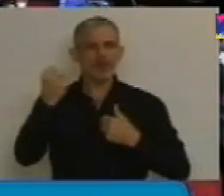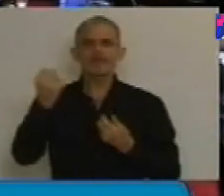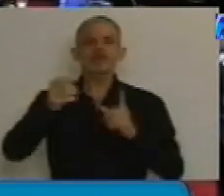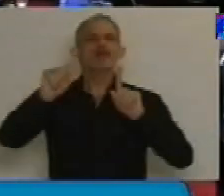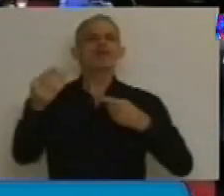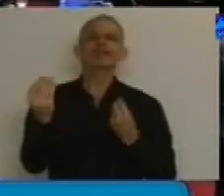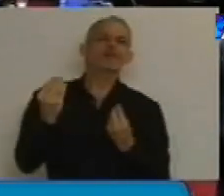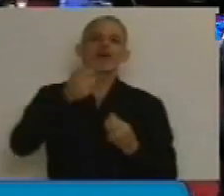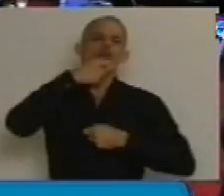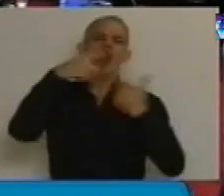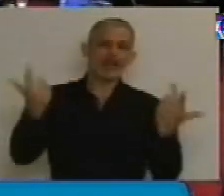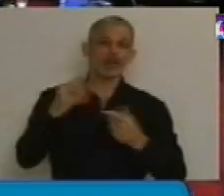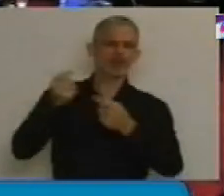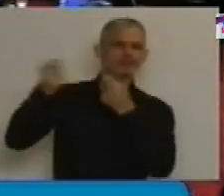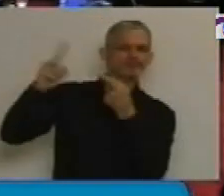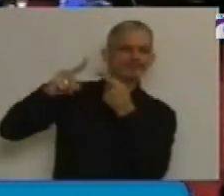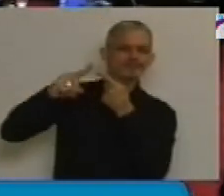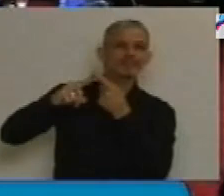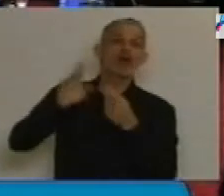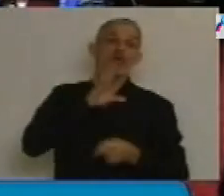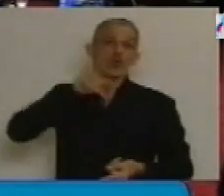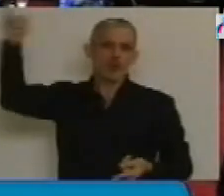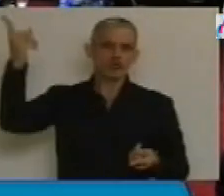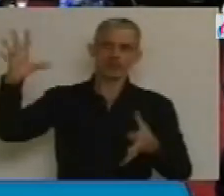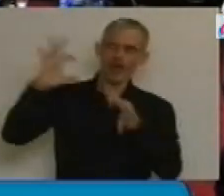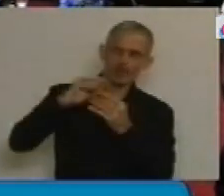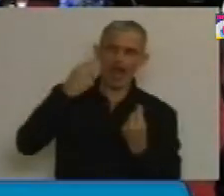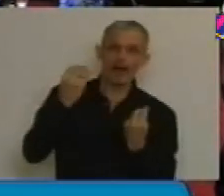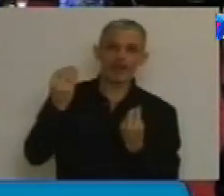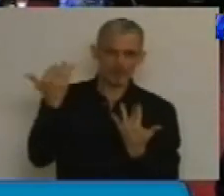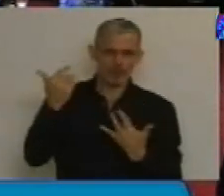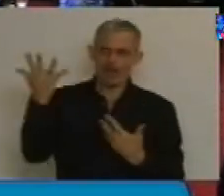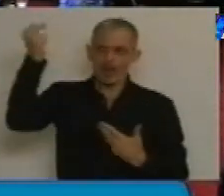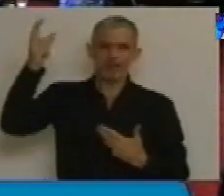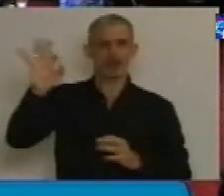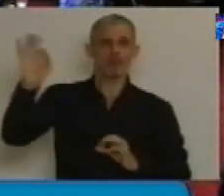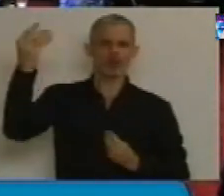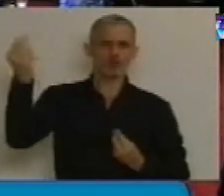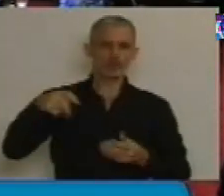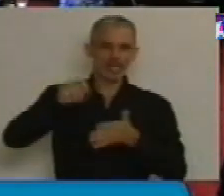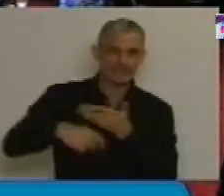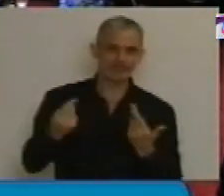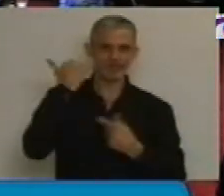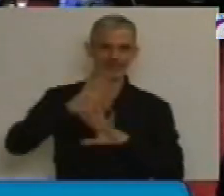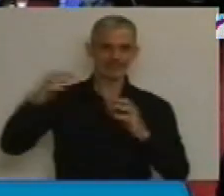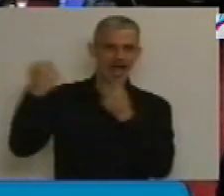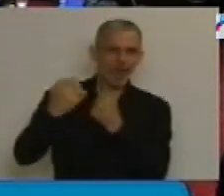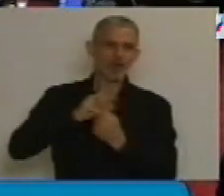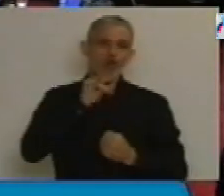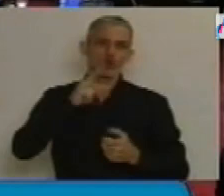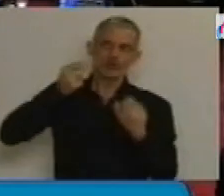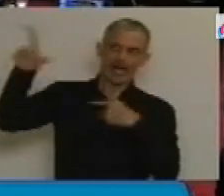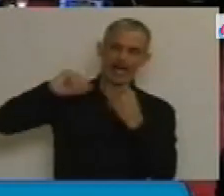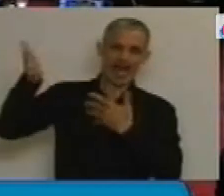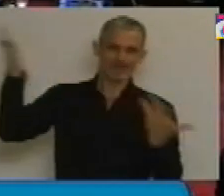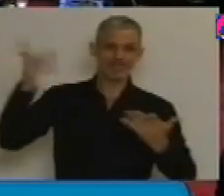oportunidades que tenemos desde el punto de vista de la Federación Rusa. Por lo tanto, entendemos que es importante admitir lo que significa la